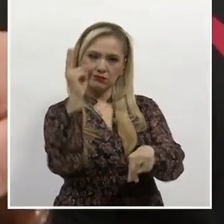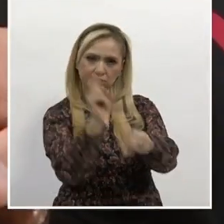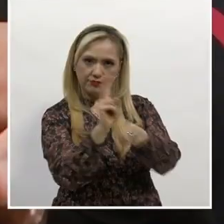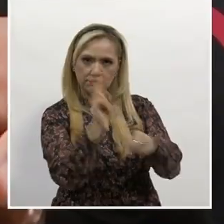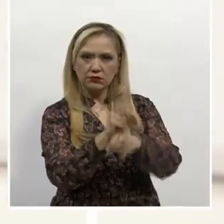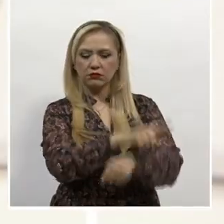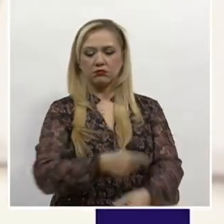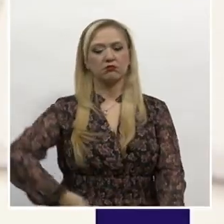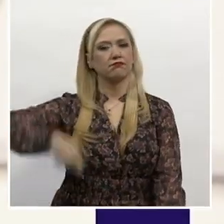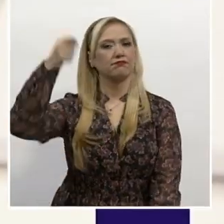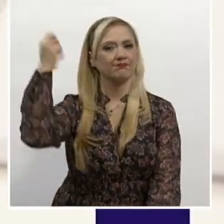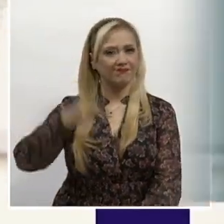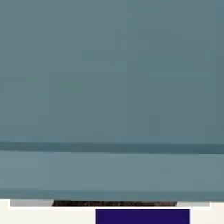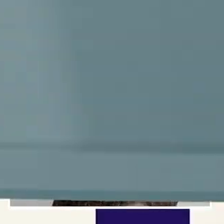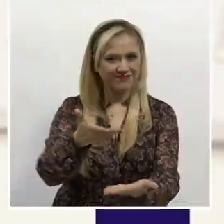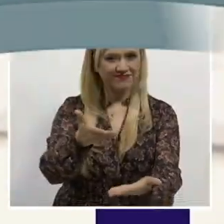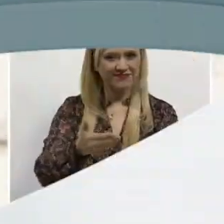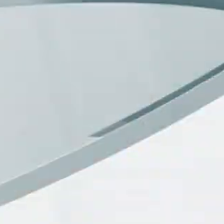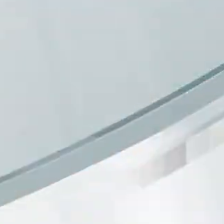justicia.